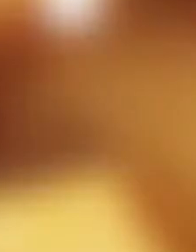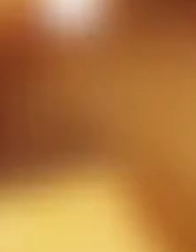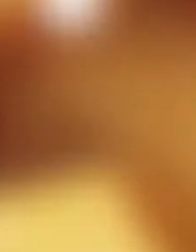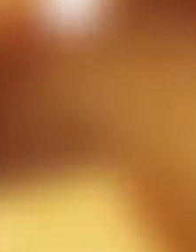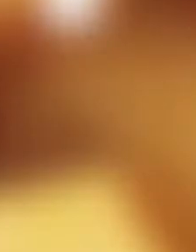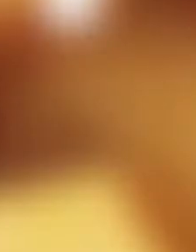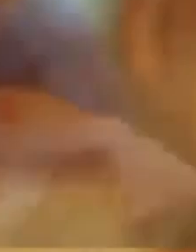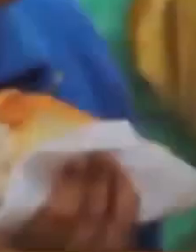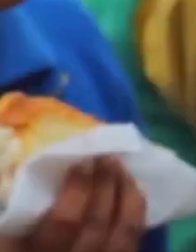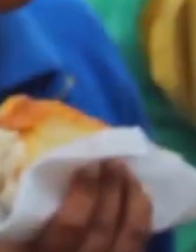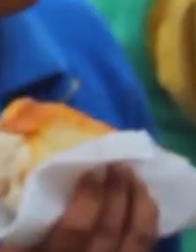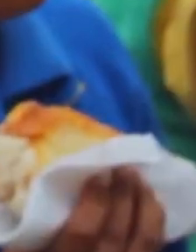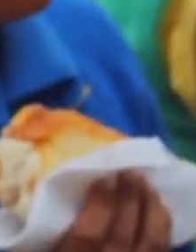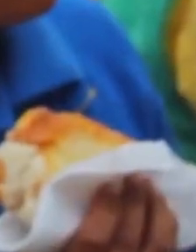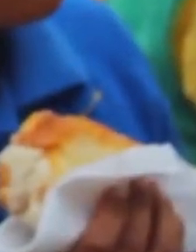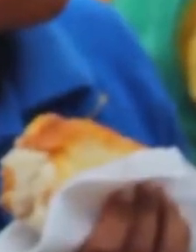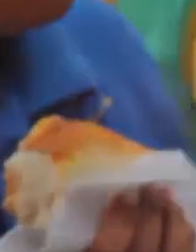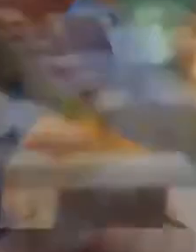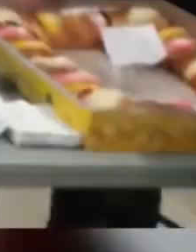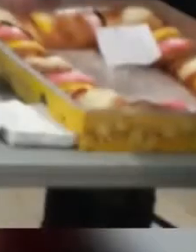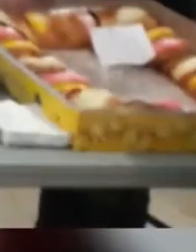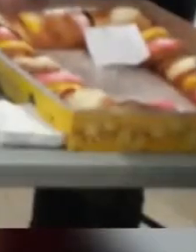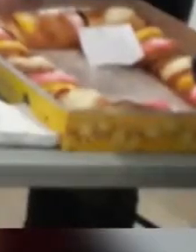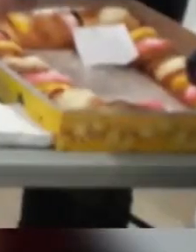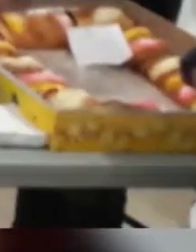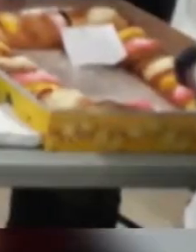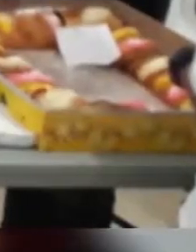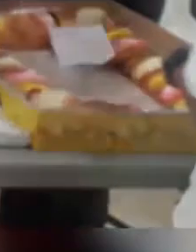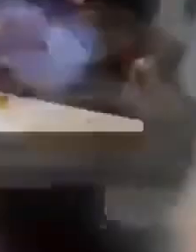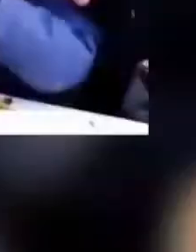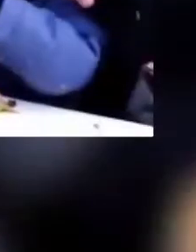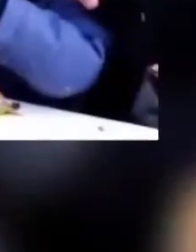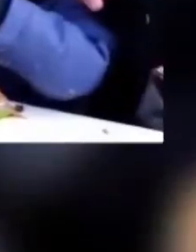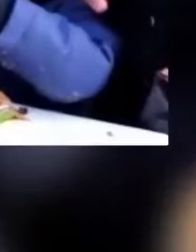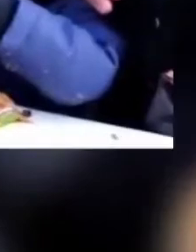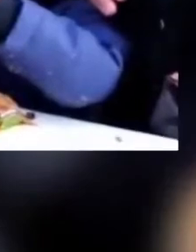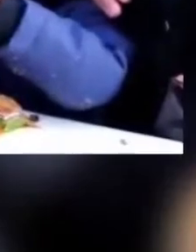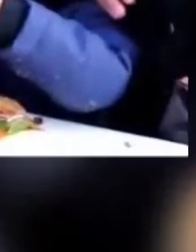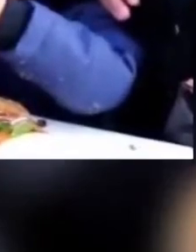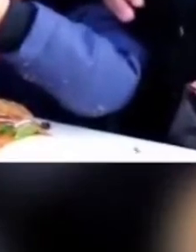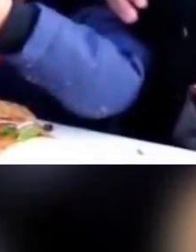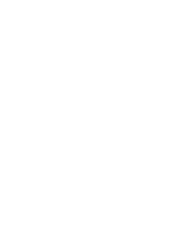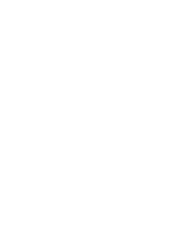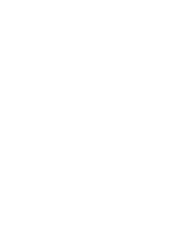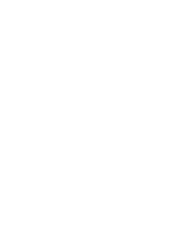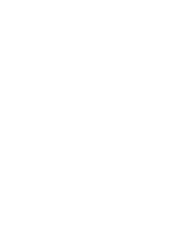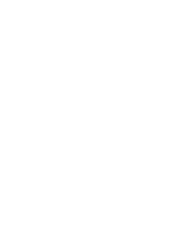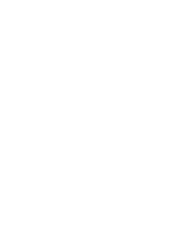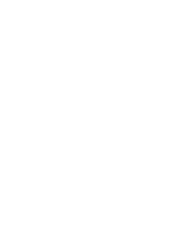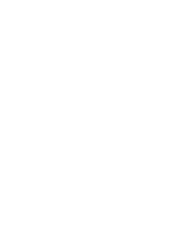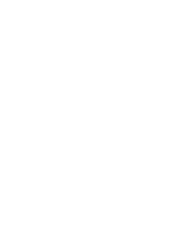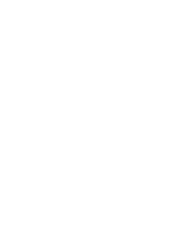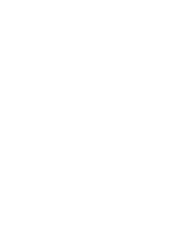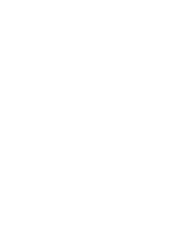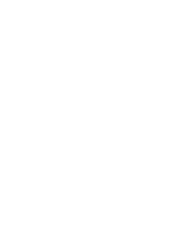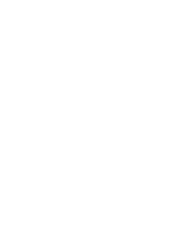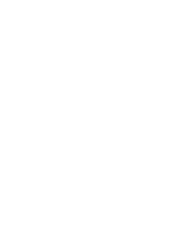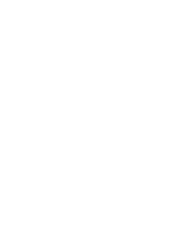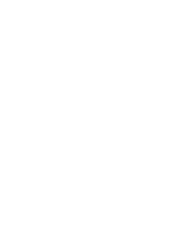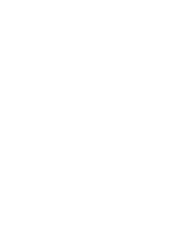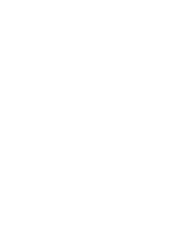estas tradiciones son parte de nuestra cultura popular que le dan rostro e identidad a nuestro país